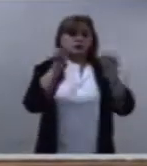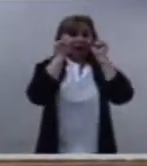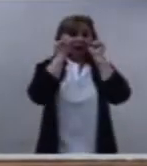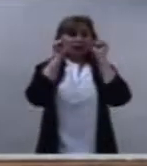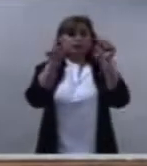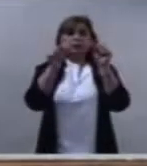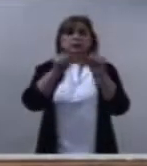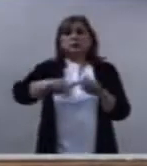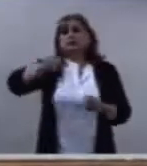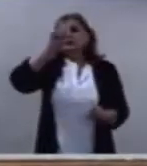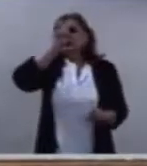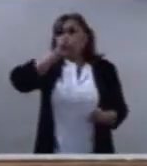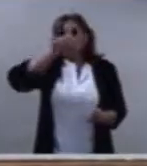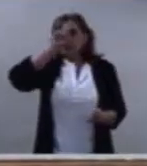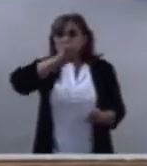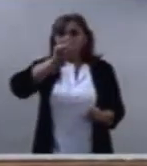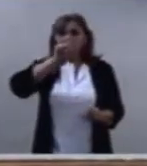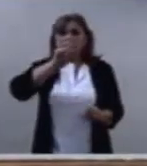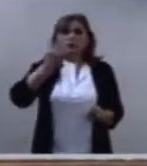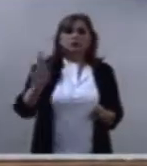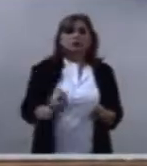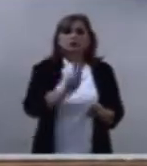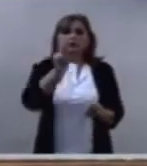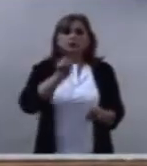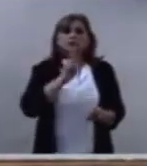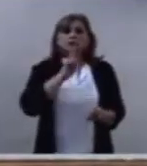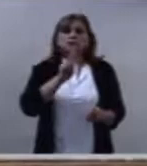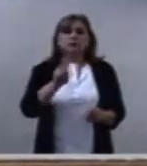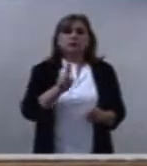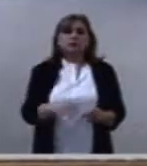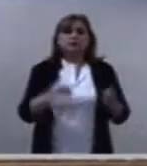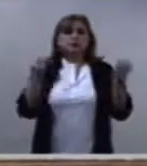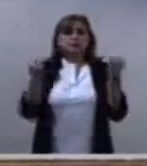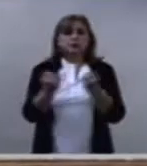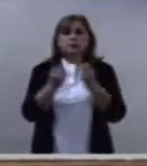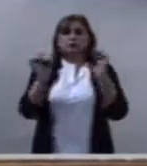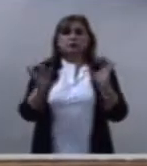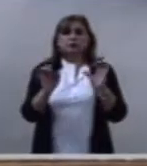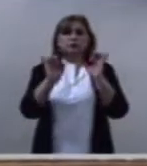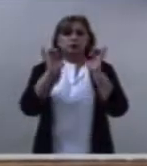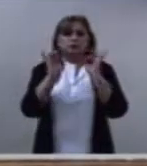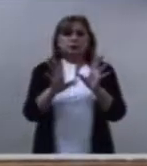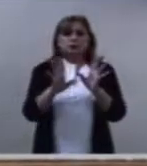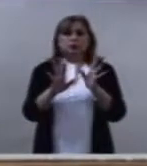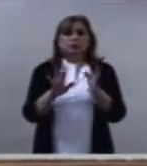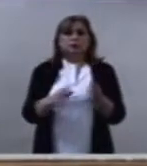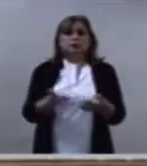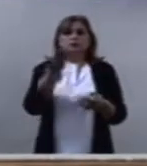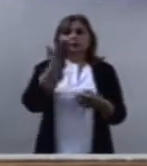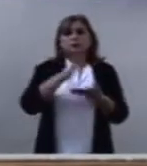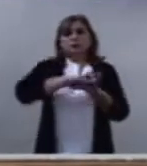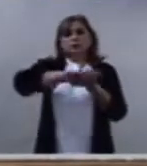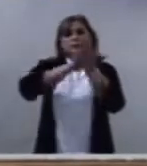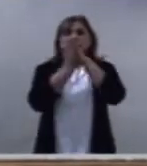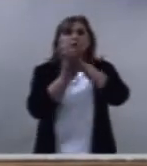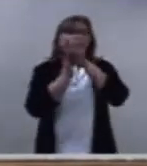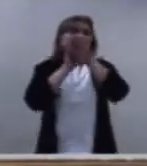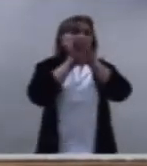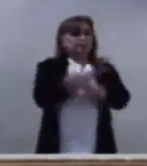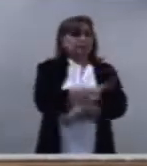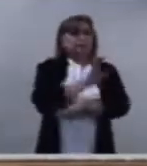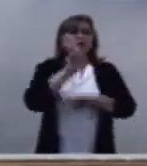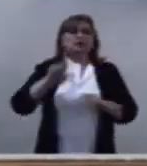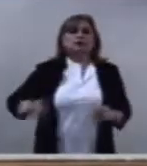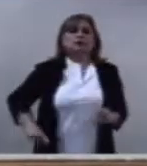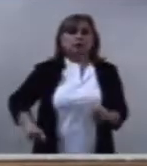el pueblo también corrige a sus gobernantes pero hay una cosa